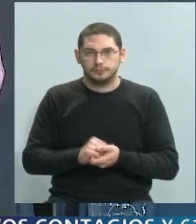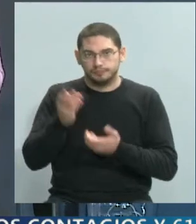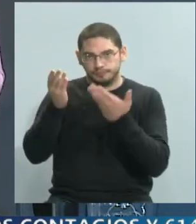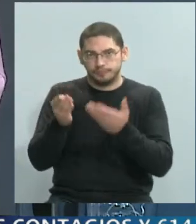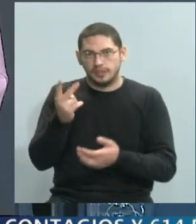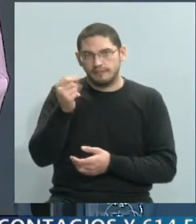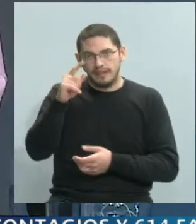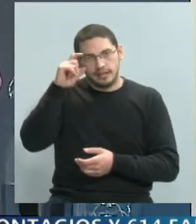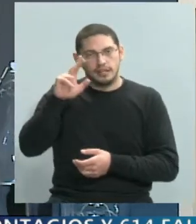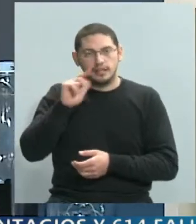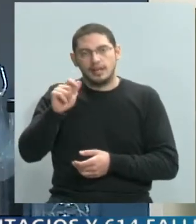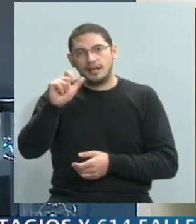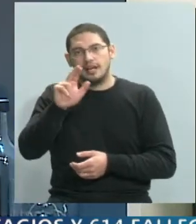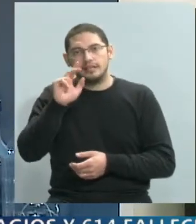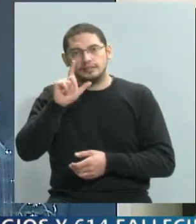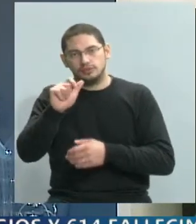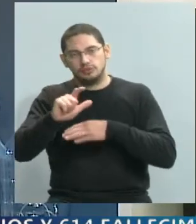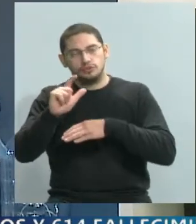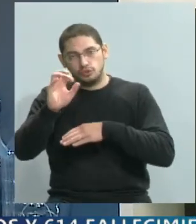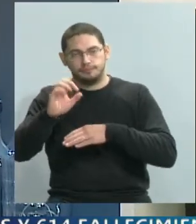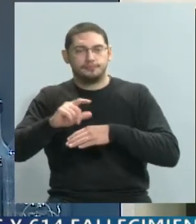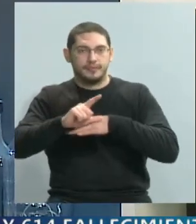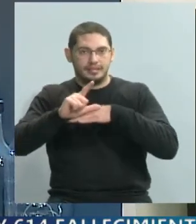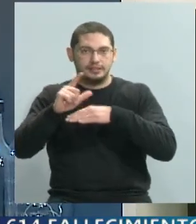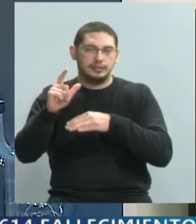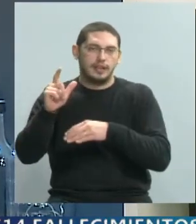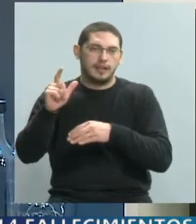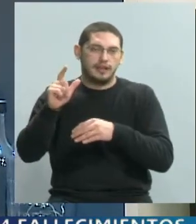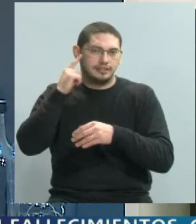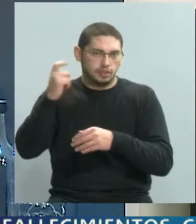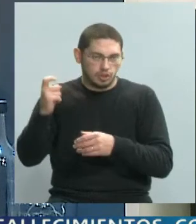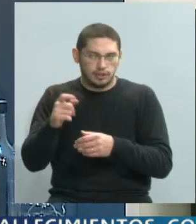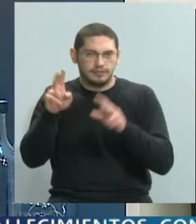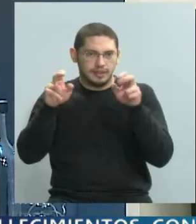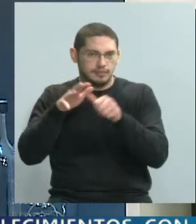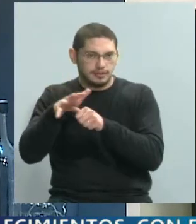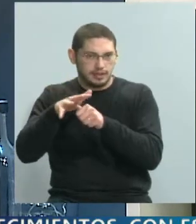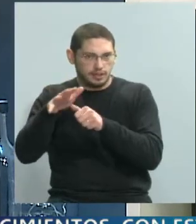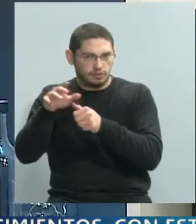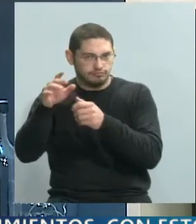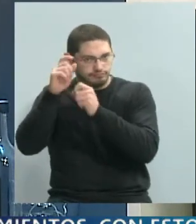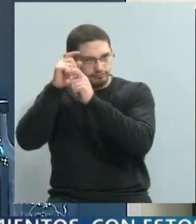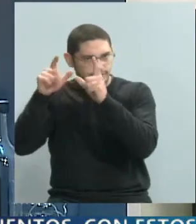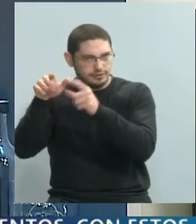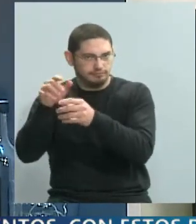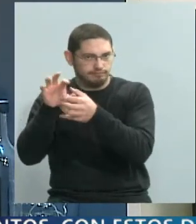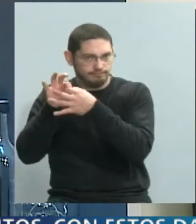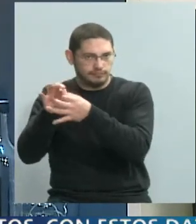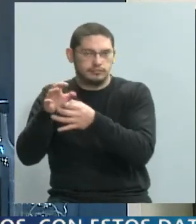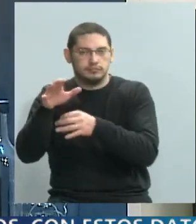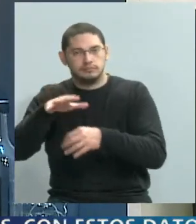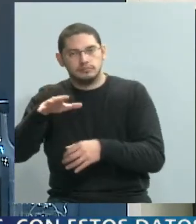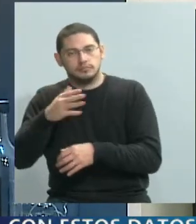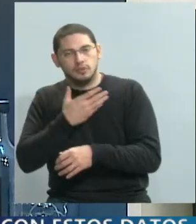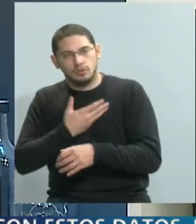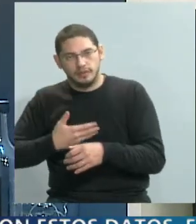Carrillo, licenciada en Psicología, trabaja en temáticas de género, se especializa en ese ámbito ya sea en el área pública y en